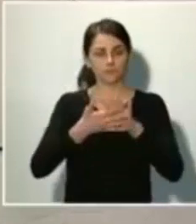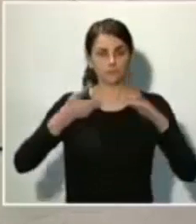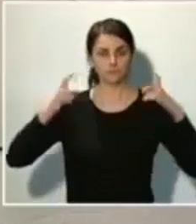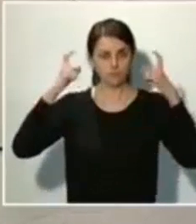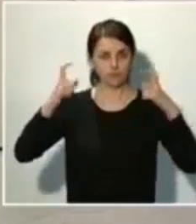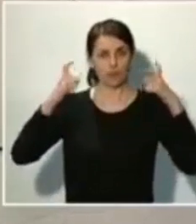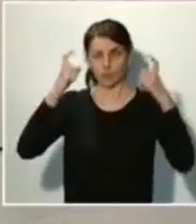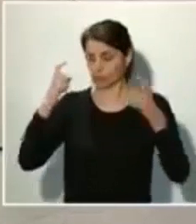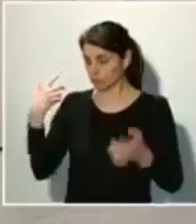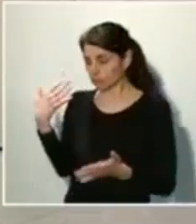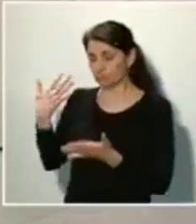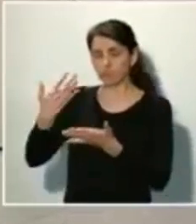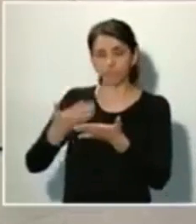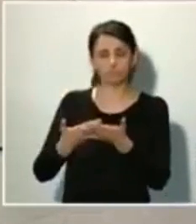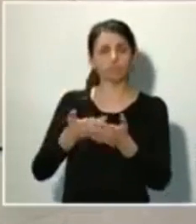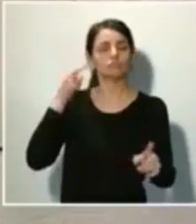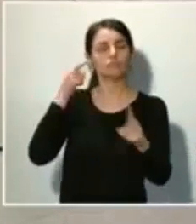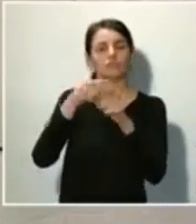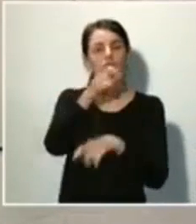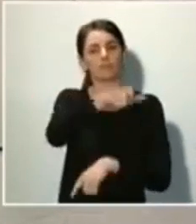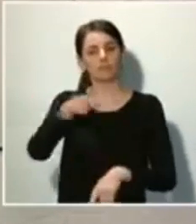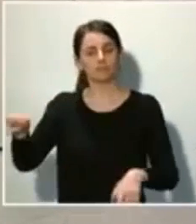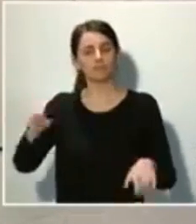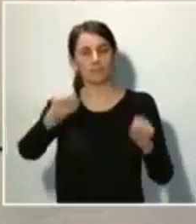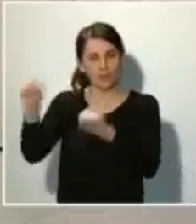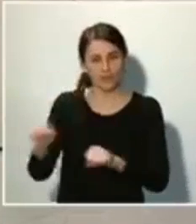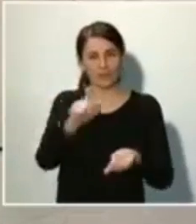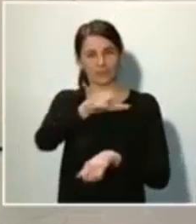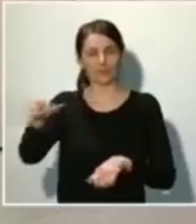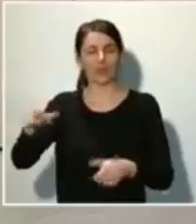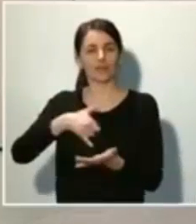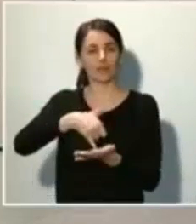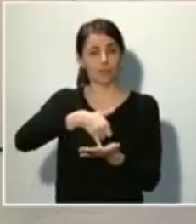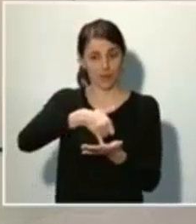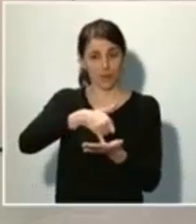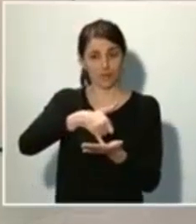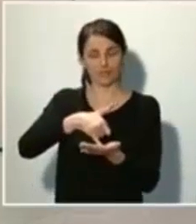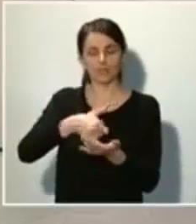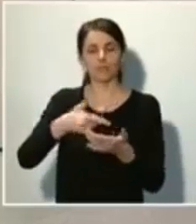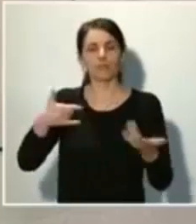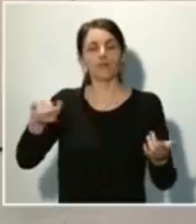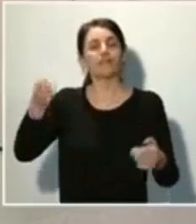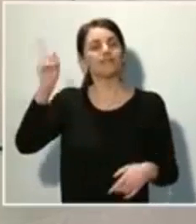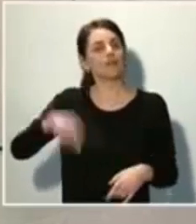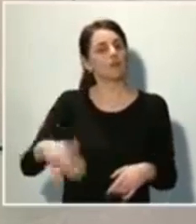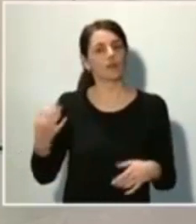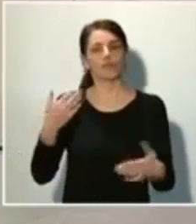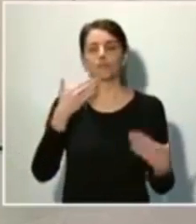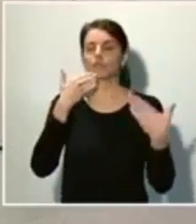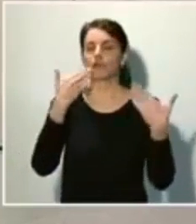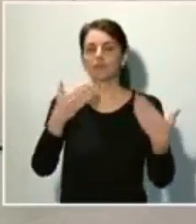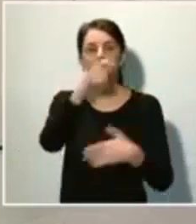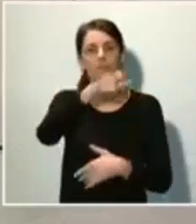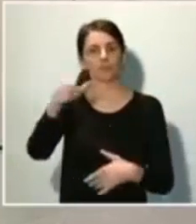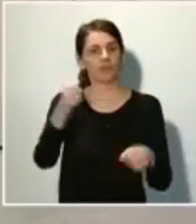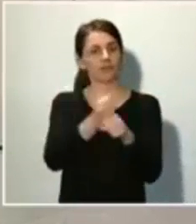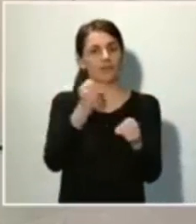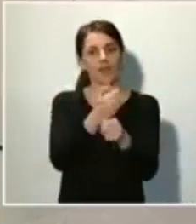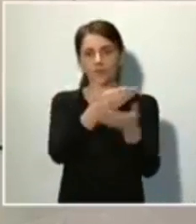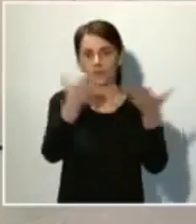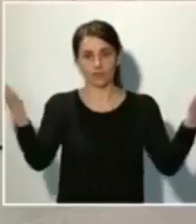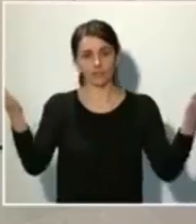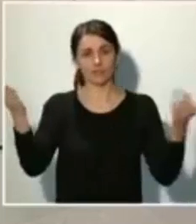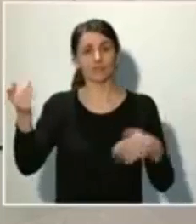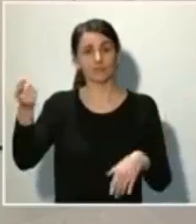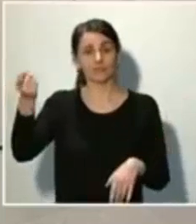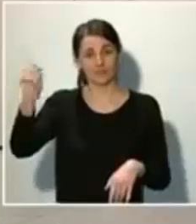para proteger a las personas vulnerables del coronavirus sin dar las gracias también a la clase trabajadora, a las aparadoras de